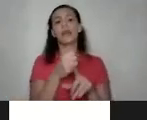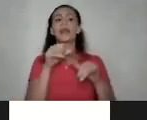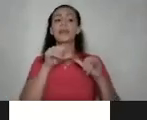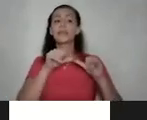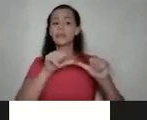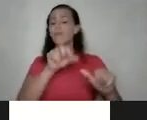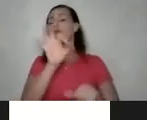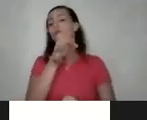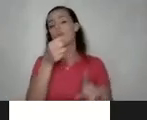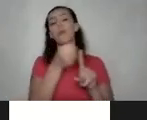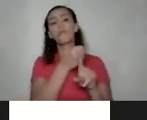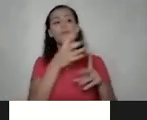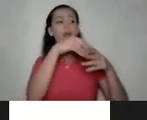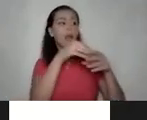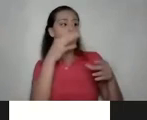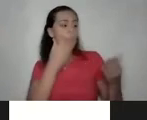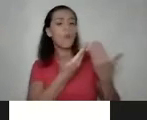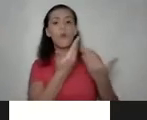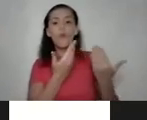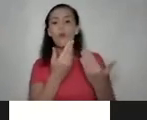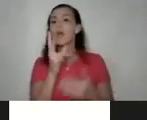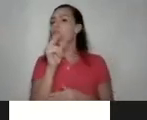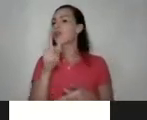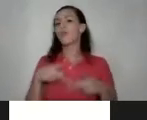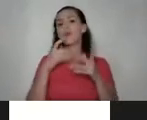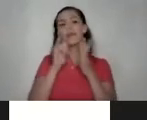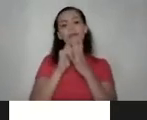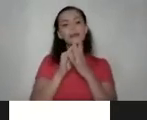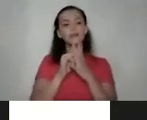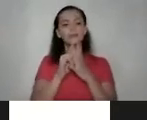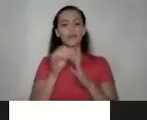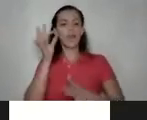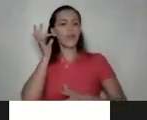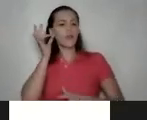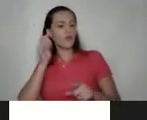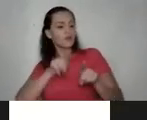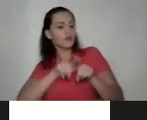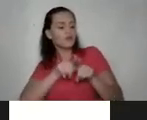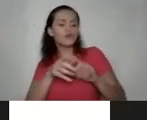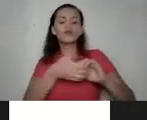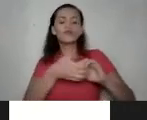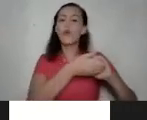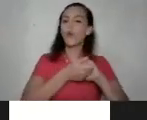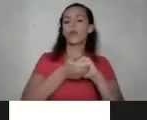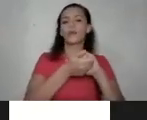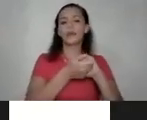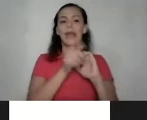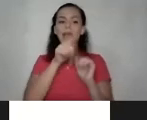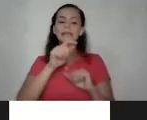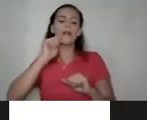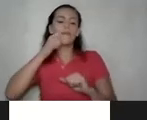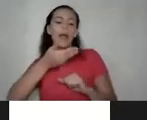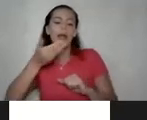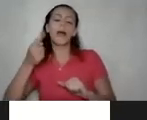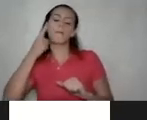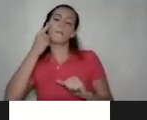violencia y en muchas ocasiones no vivimos desde esta sororidad que es una de las herramientas más claves para la erradicación de las